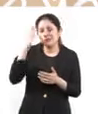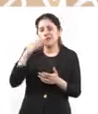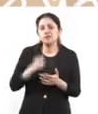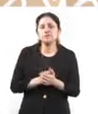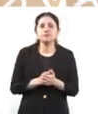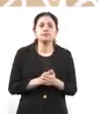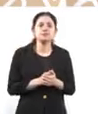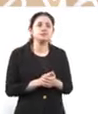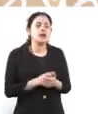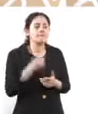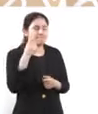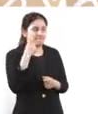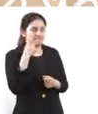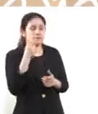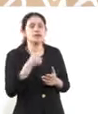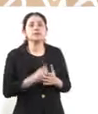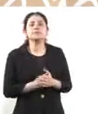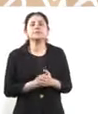casos.